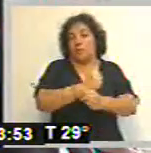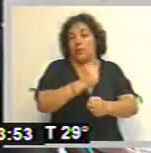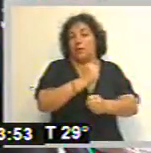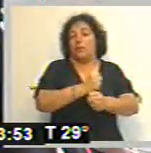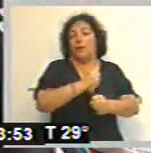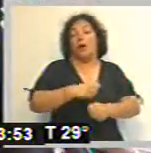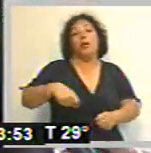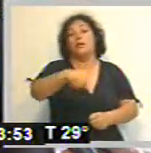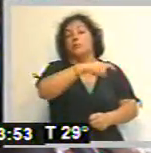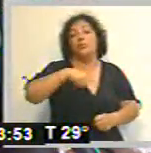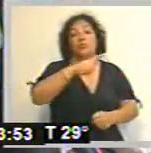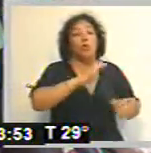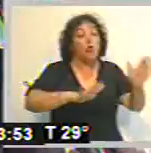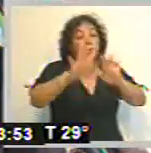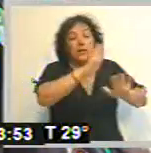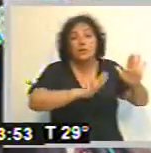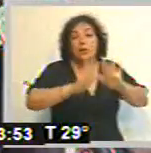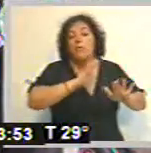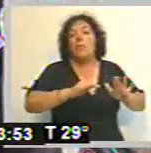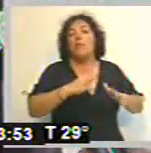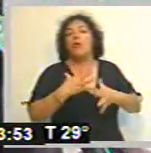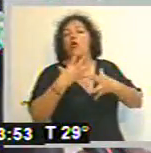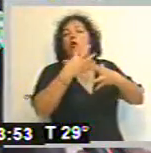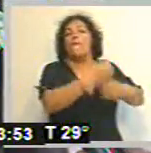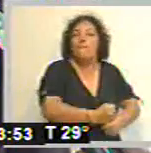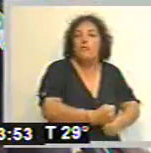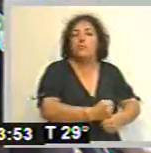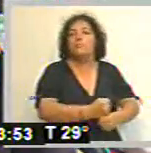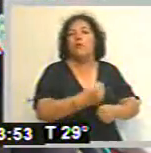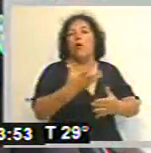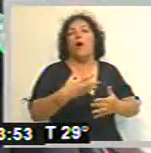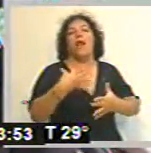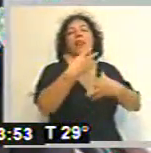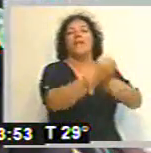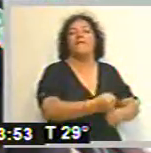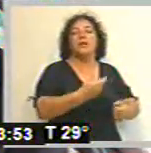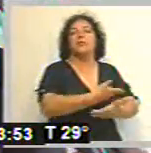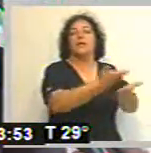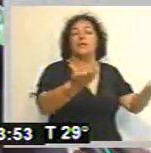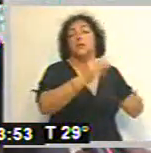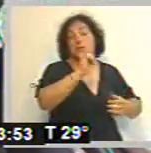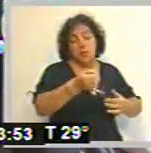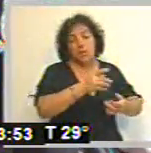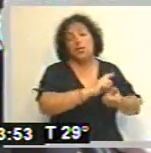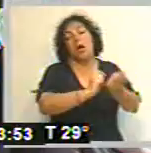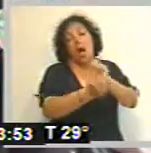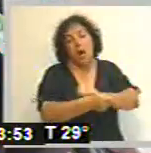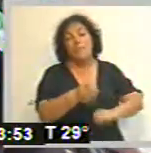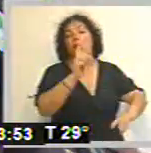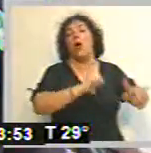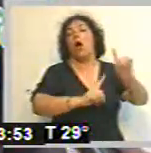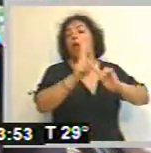armado como para darle un refuerzo a Defensa Civil. Más que nada, si bien hay reconversión, hay algunas